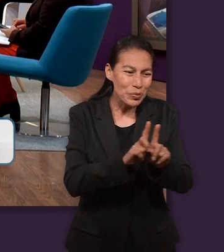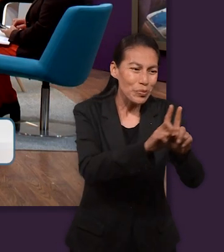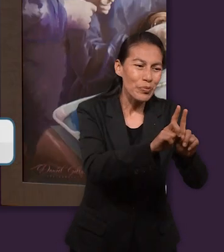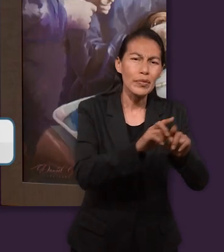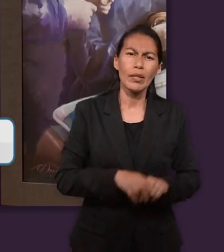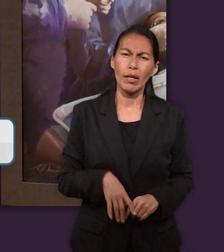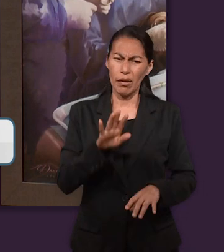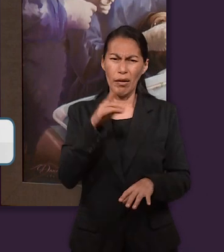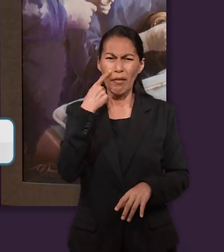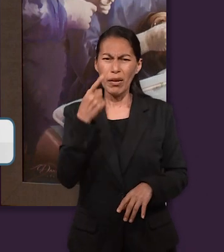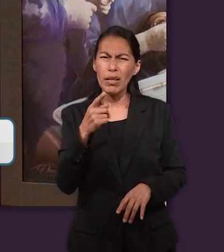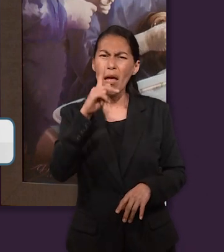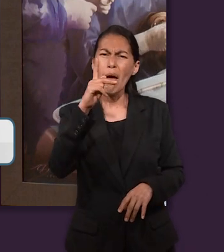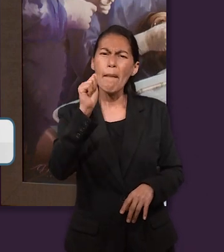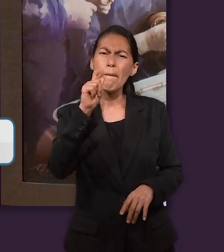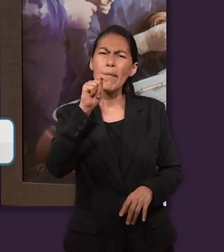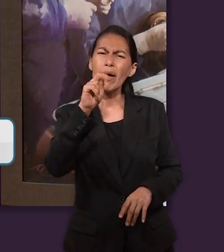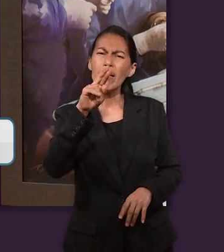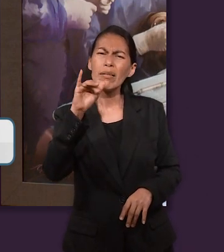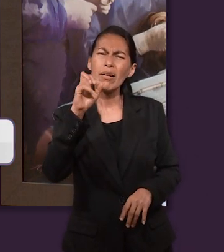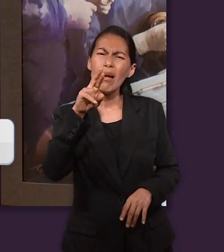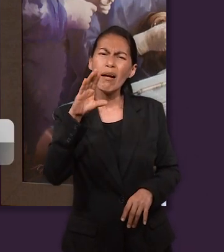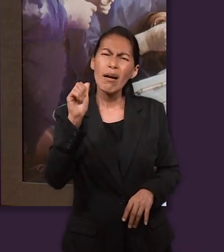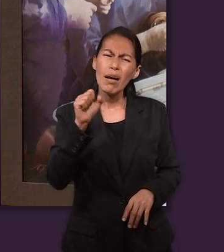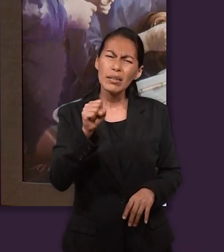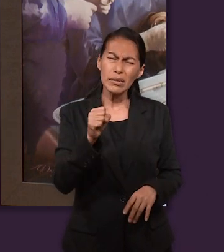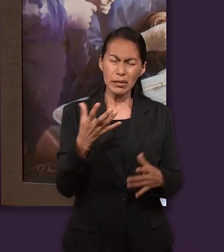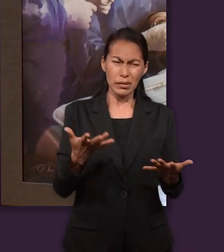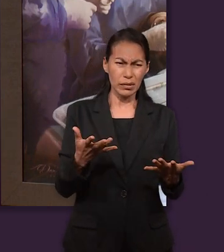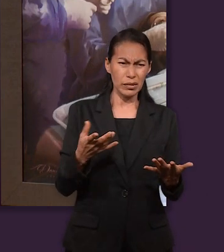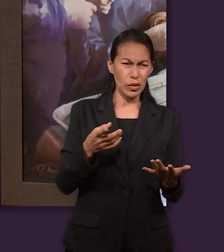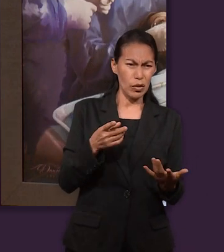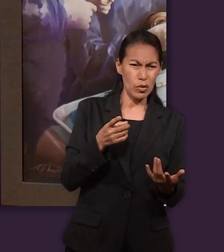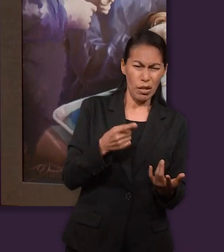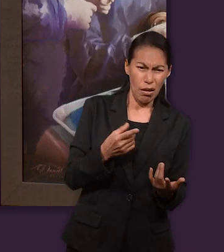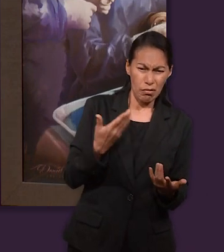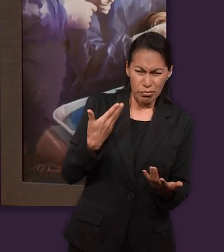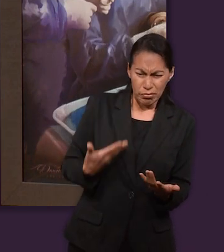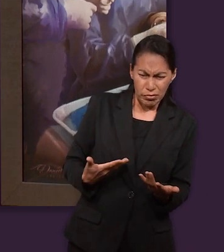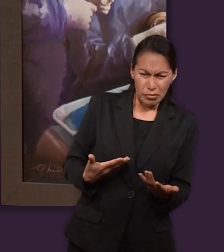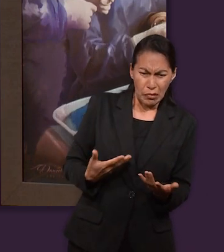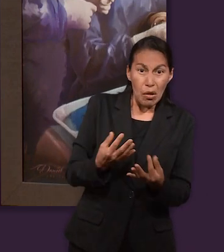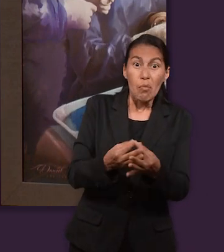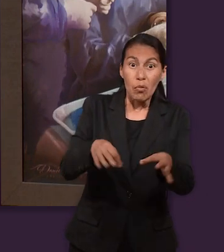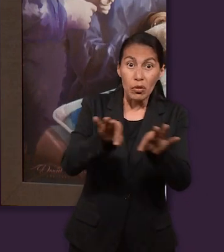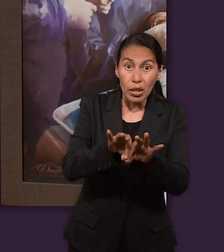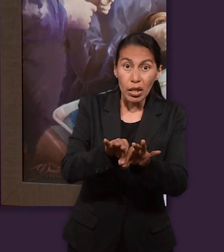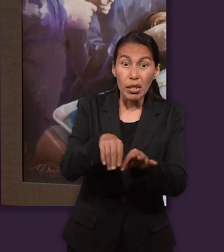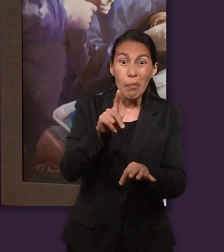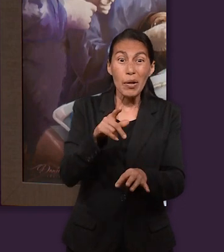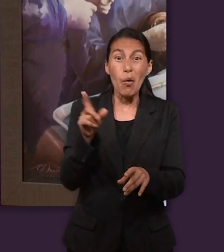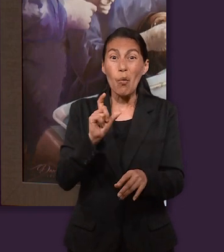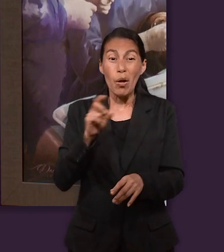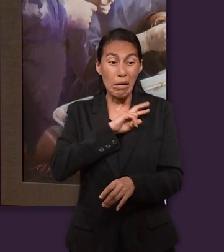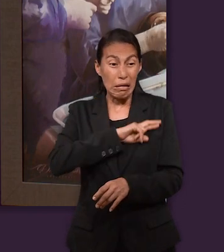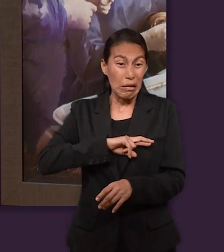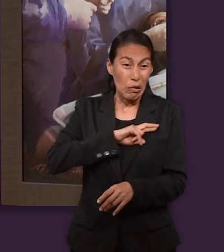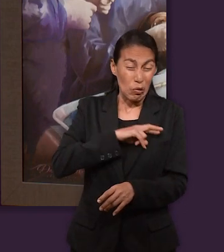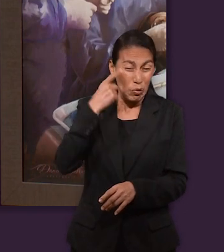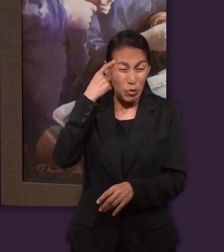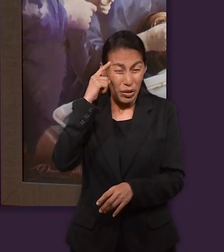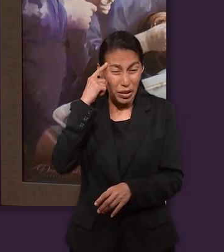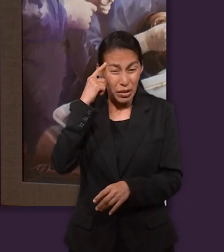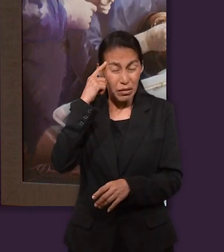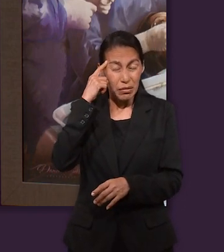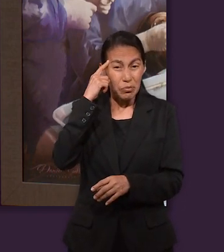Dios estaba con él. La palabra los patriarcas. O sea, tenían un estatuto alto. Claro. Pero cuando entra la envidia, cuando